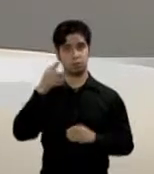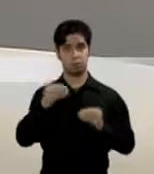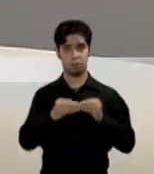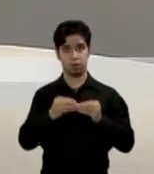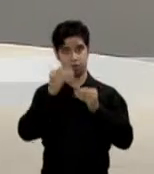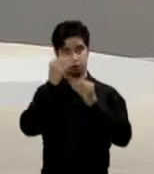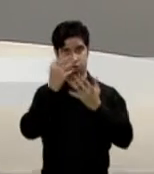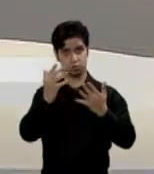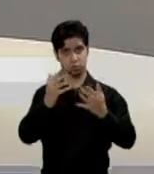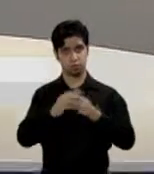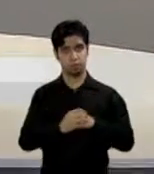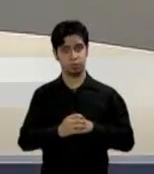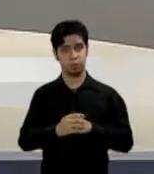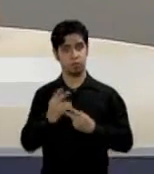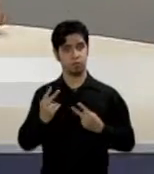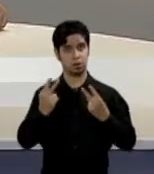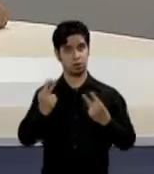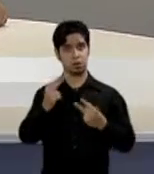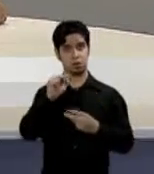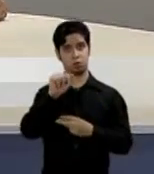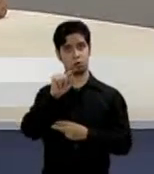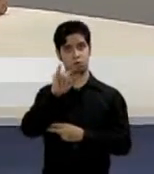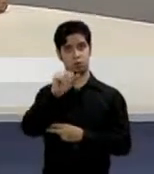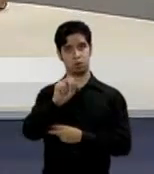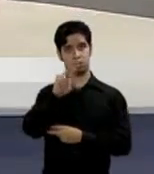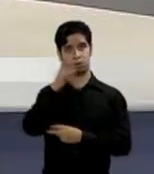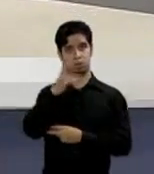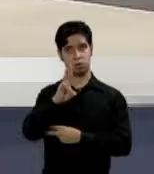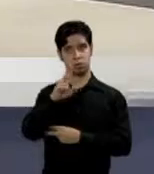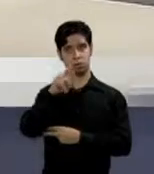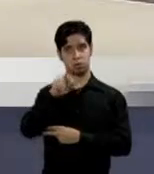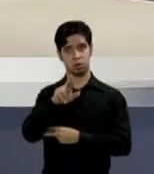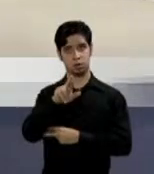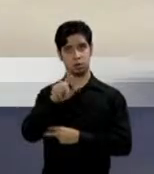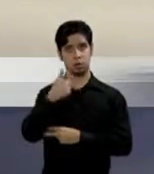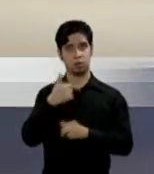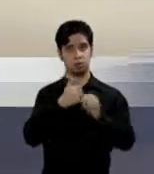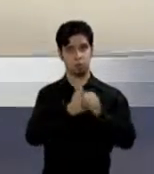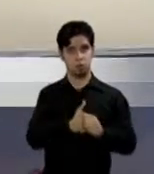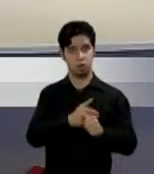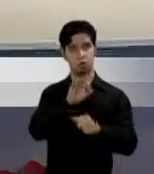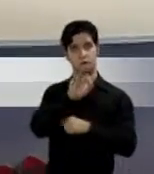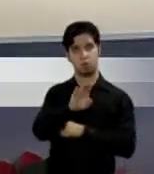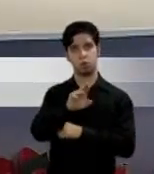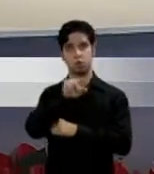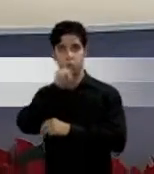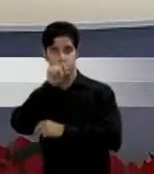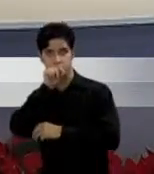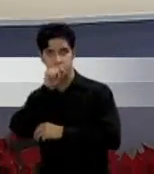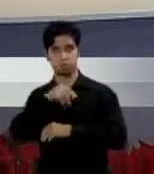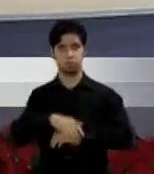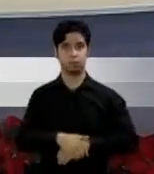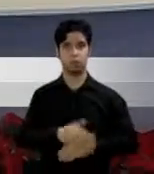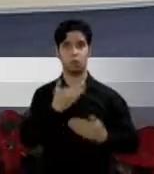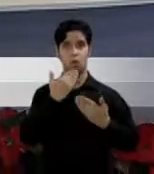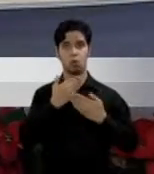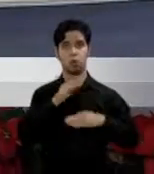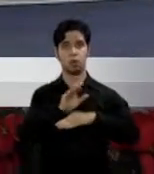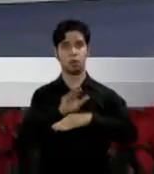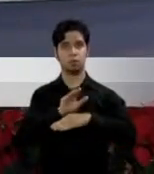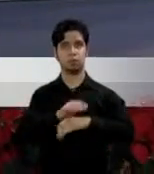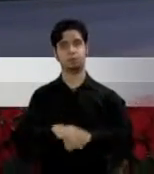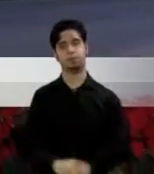noticias, visita nuestra página noticia247.pr y síganos en nuestras redes sociales en Facebook y Twitter. Buenas tardes.